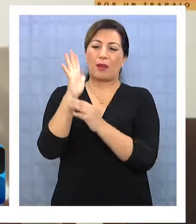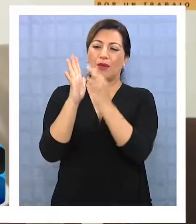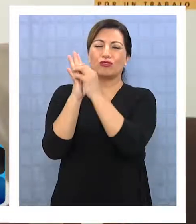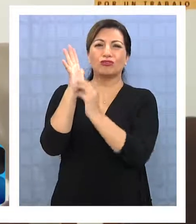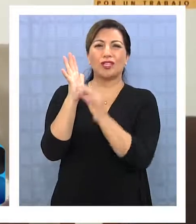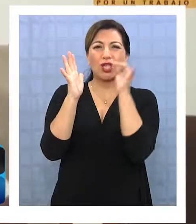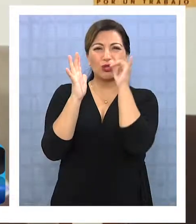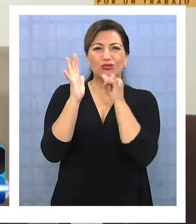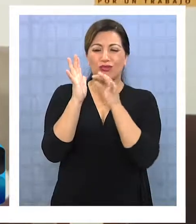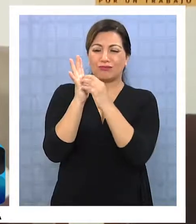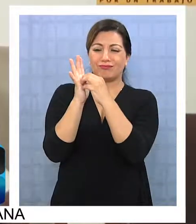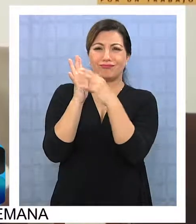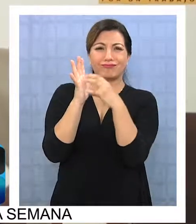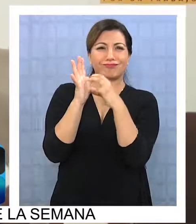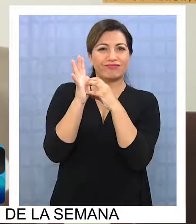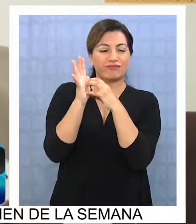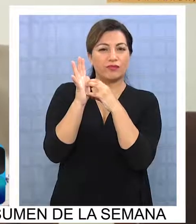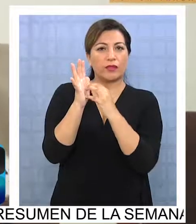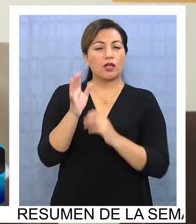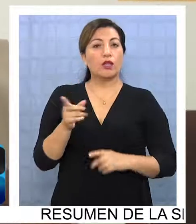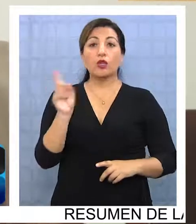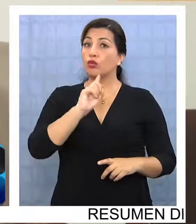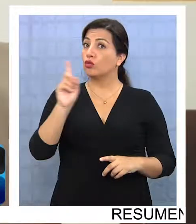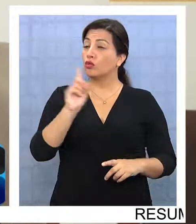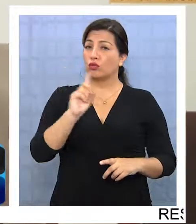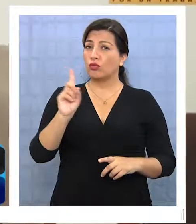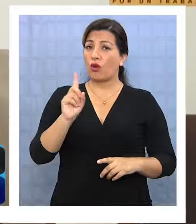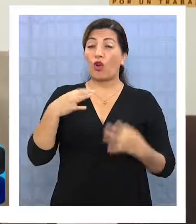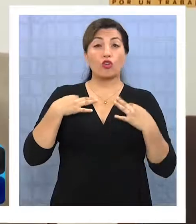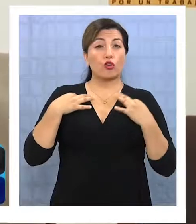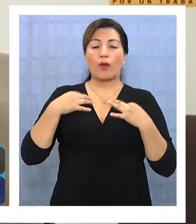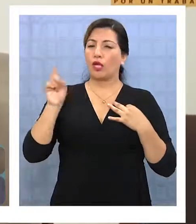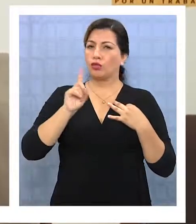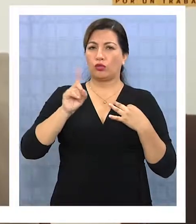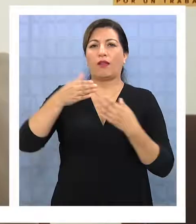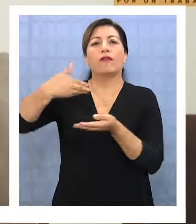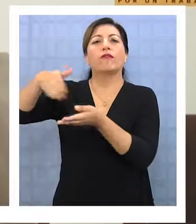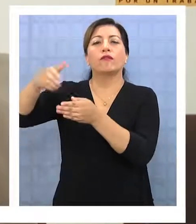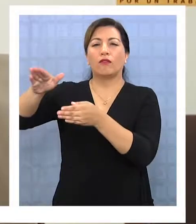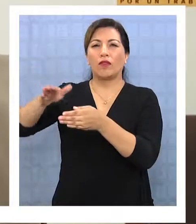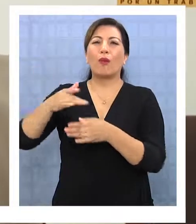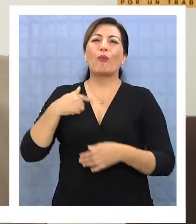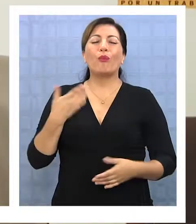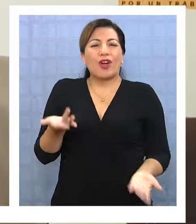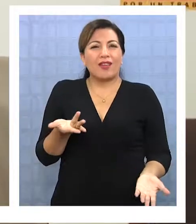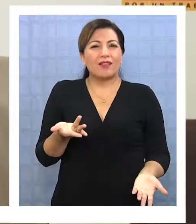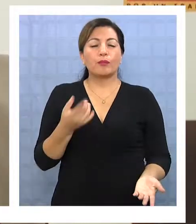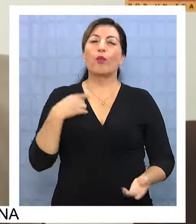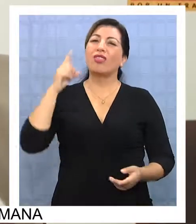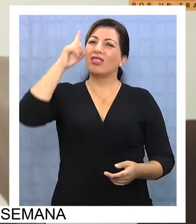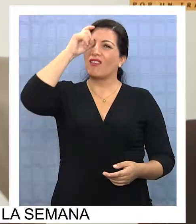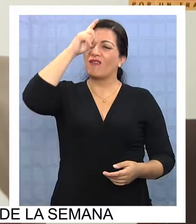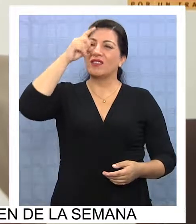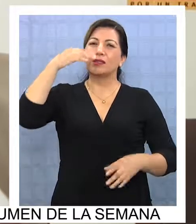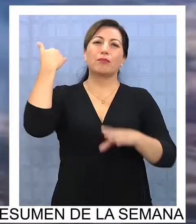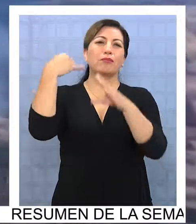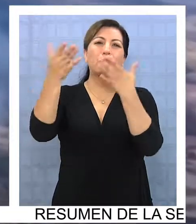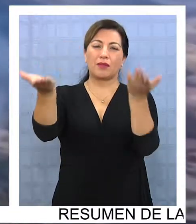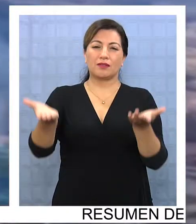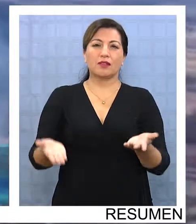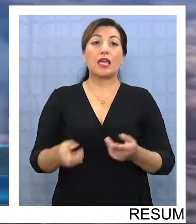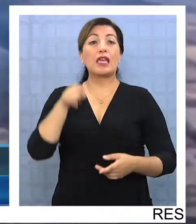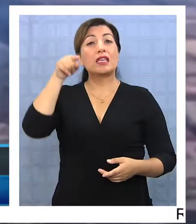ya, y lo que no se está recibiendo es ropa, porque es difícil mandarla y todo.